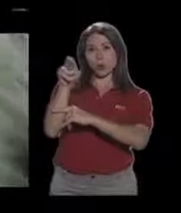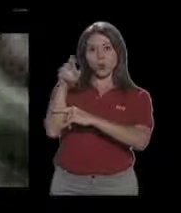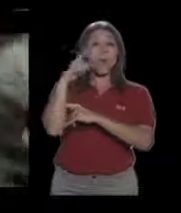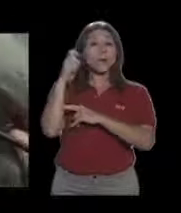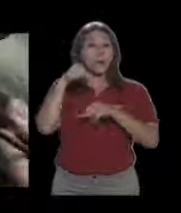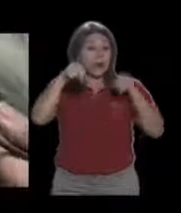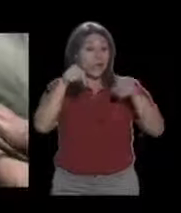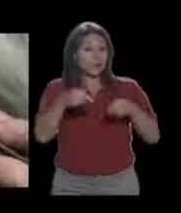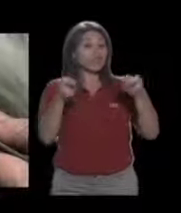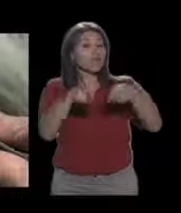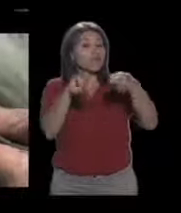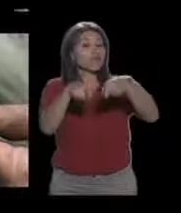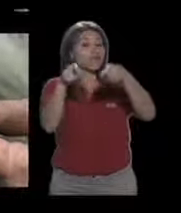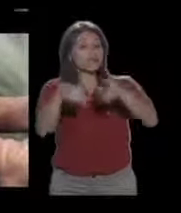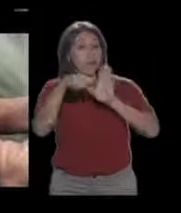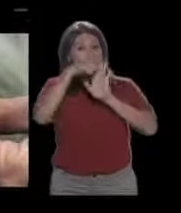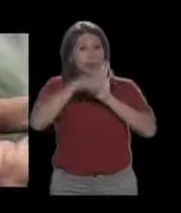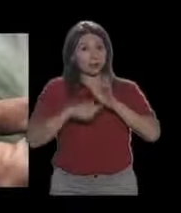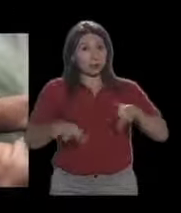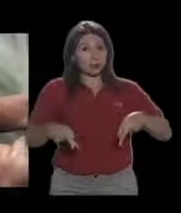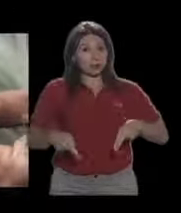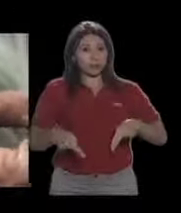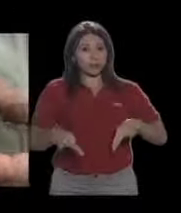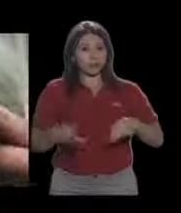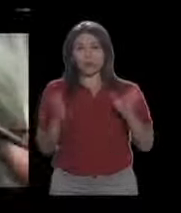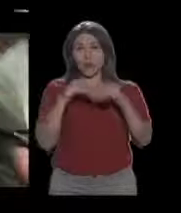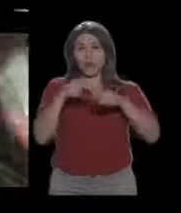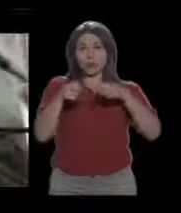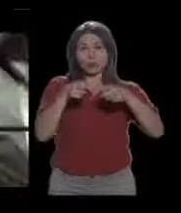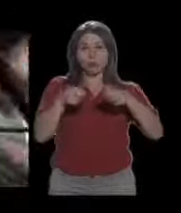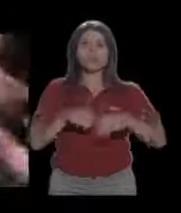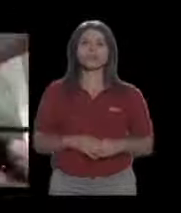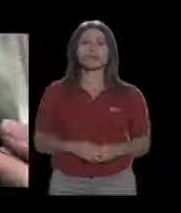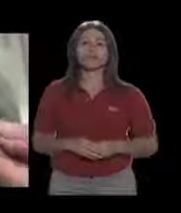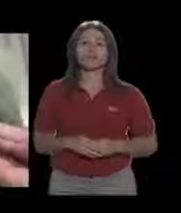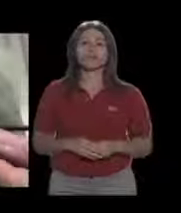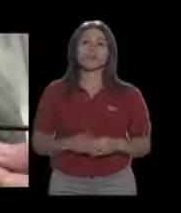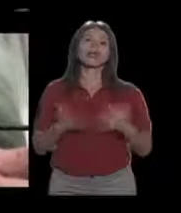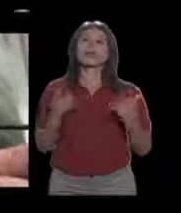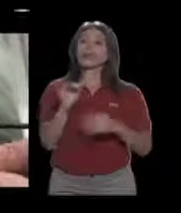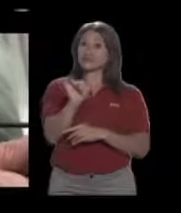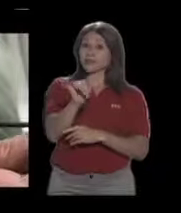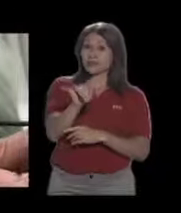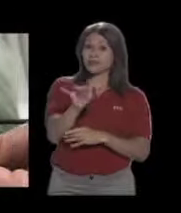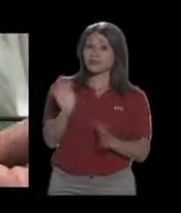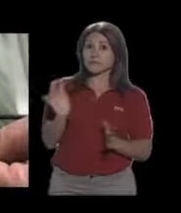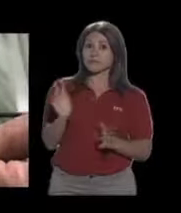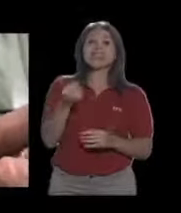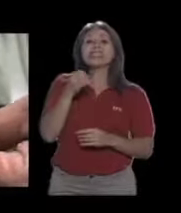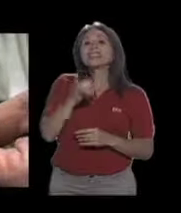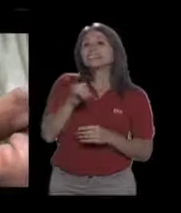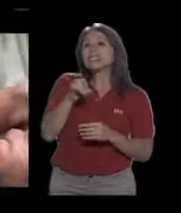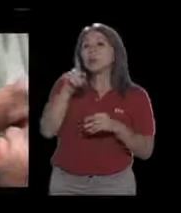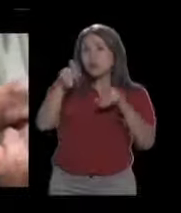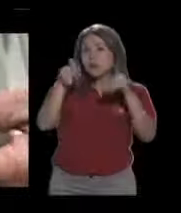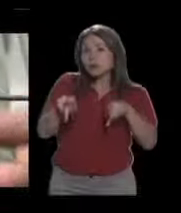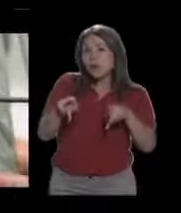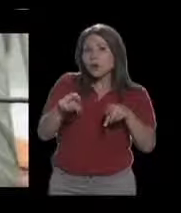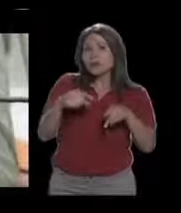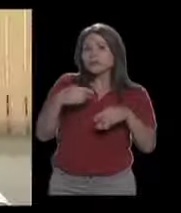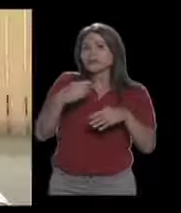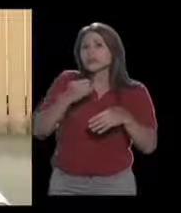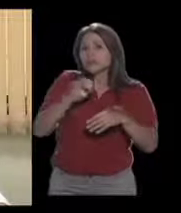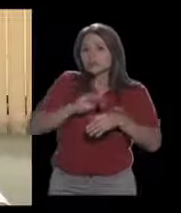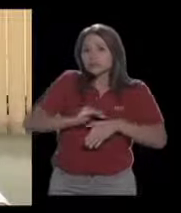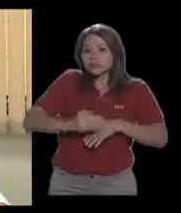la supuesta práctica común de este proceso con escaso control pertinente. Si es así y esto compromete la